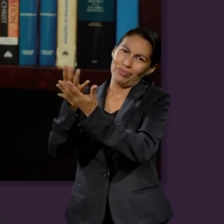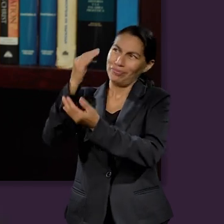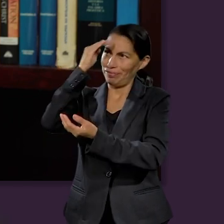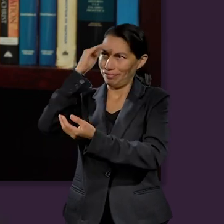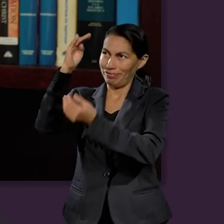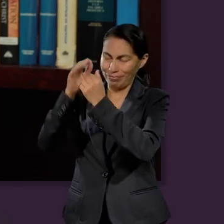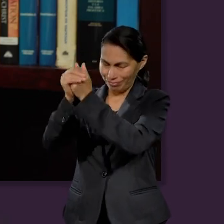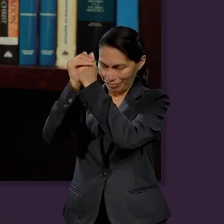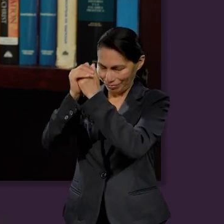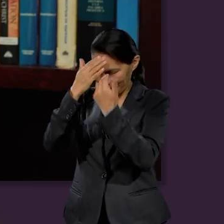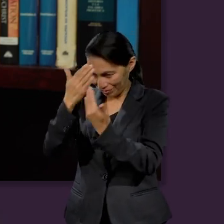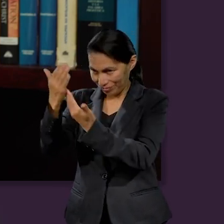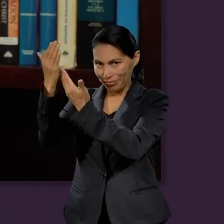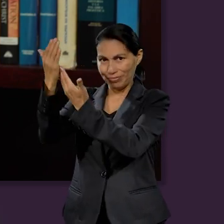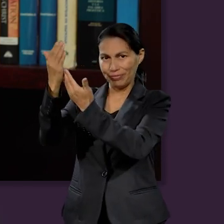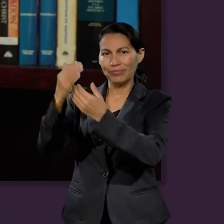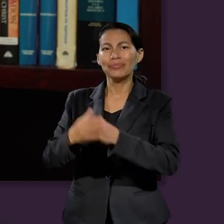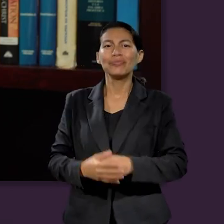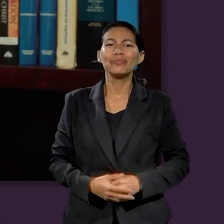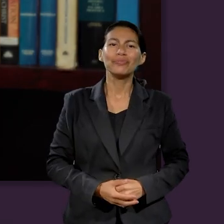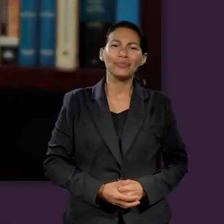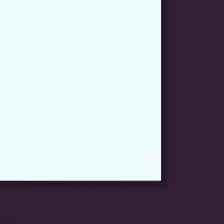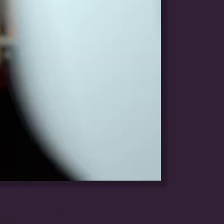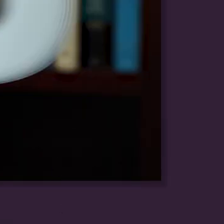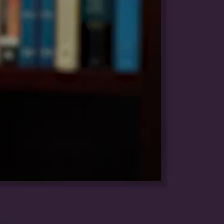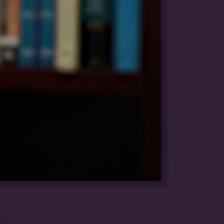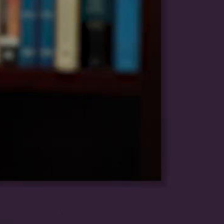unirnos de esa manera también a adorar al Señor.